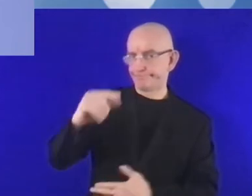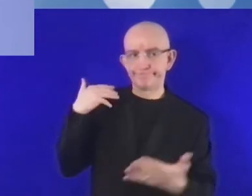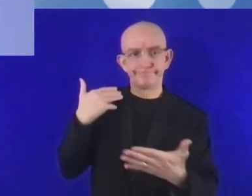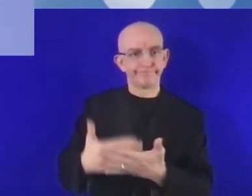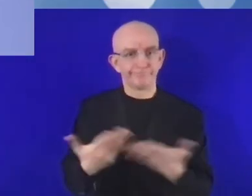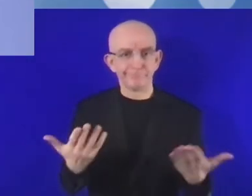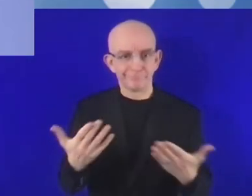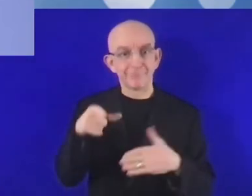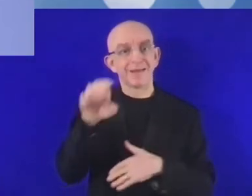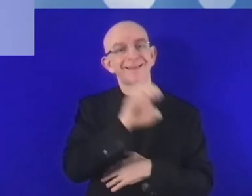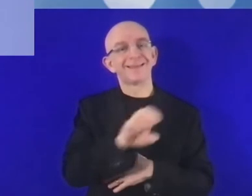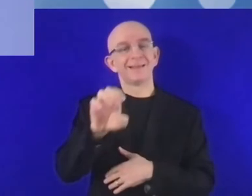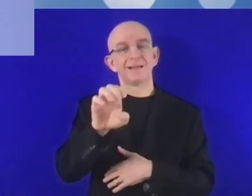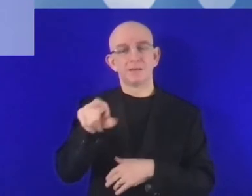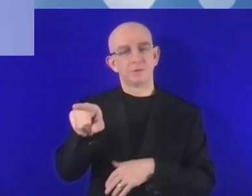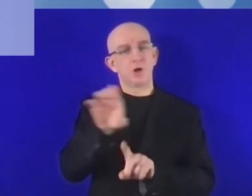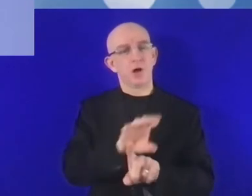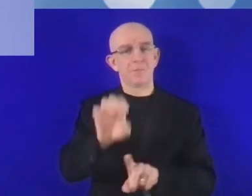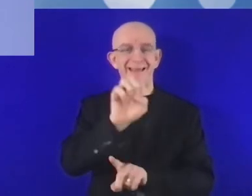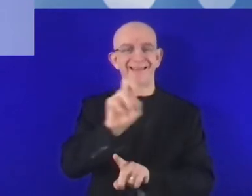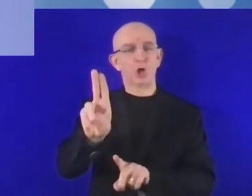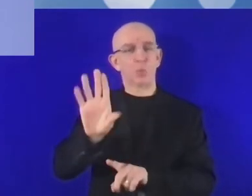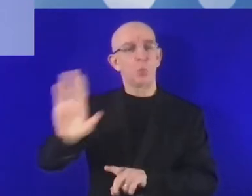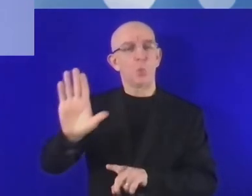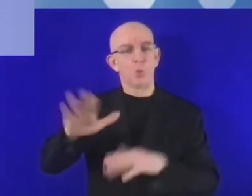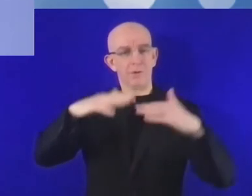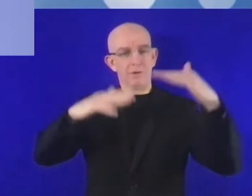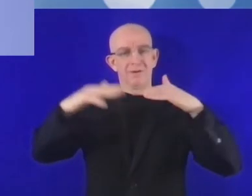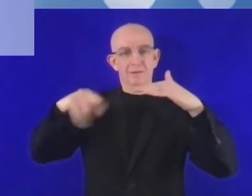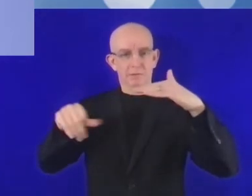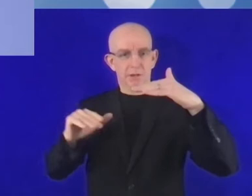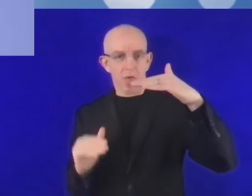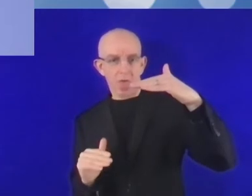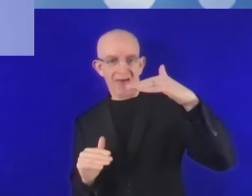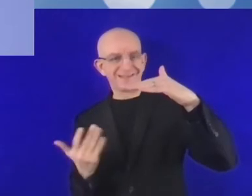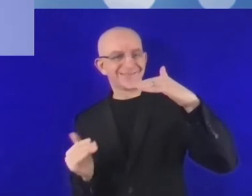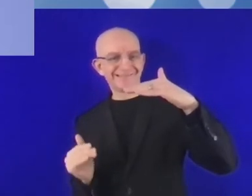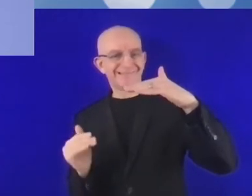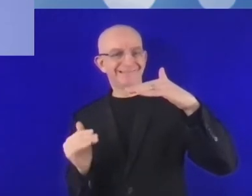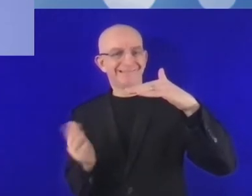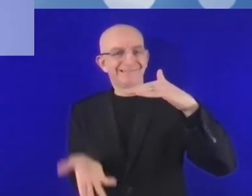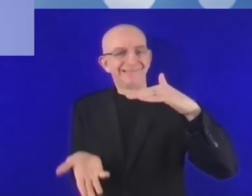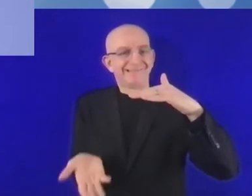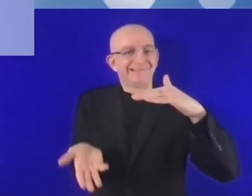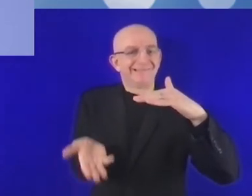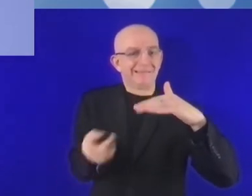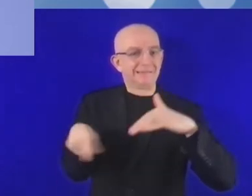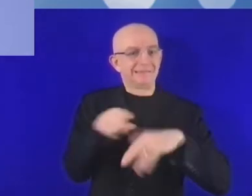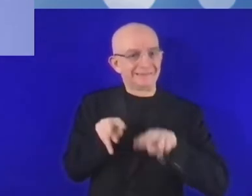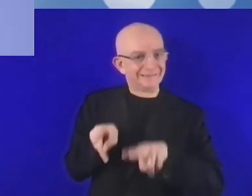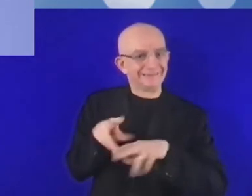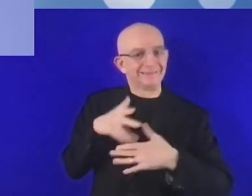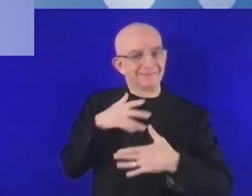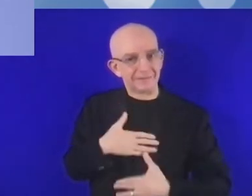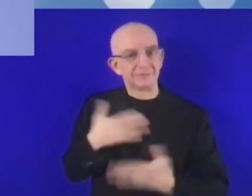de digitalización muchas veces se encuentra por debajo de la media europea. En estas regiones se necesita una